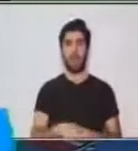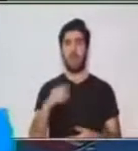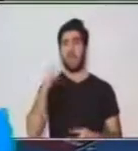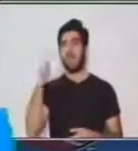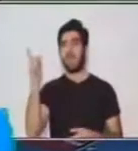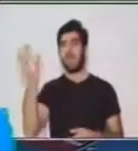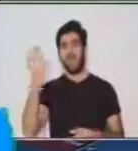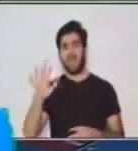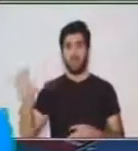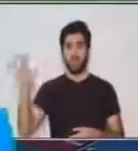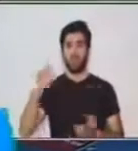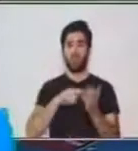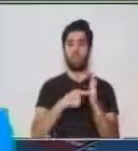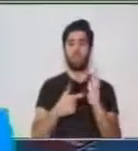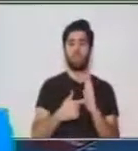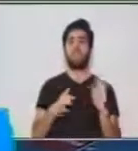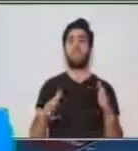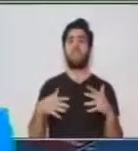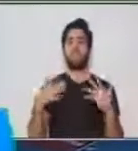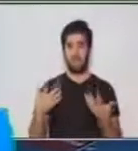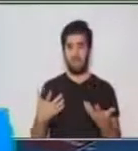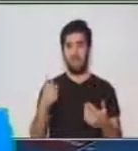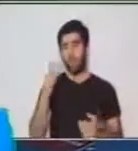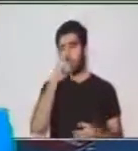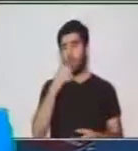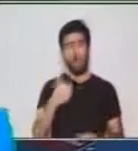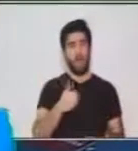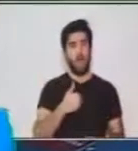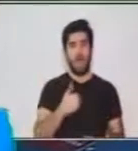significa que tengamos la verdad.